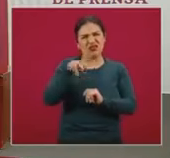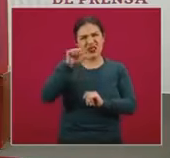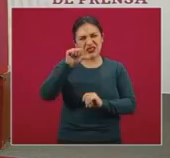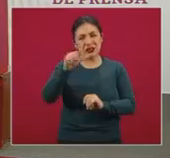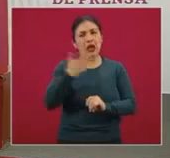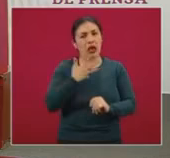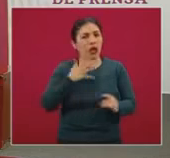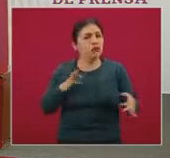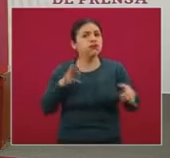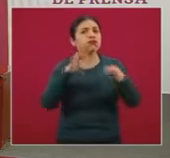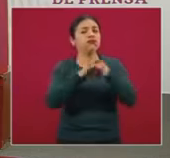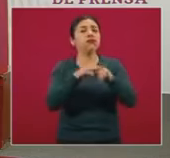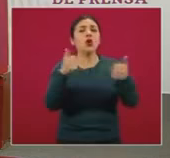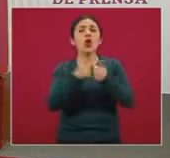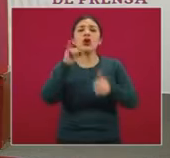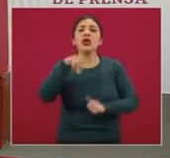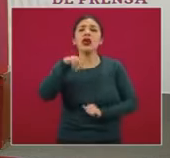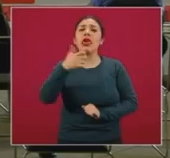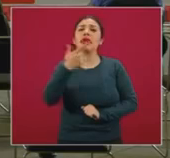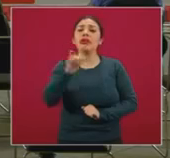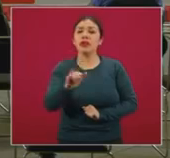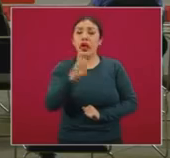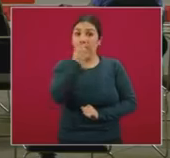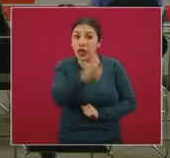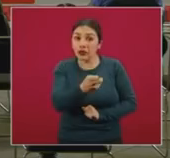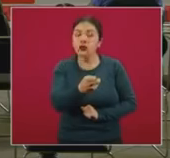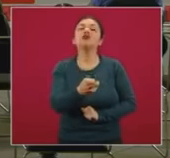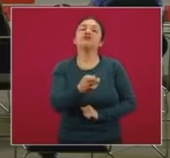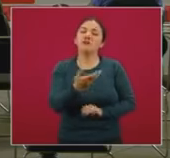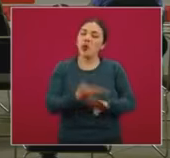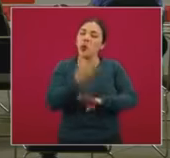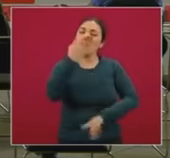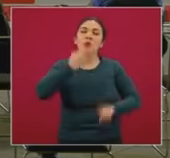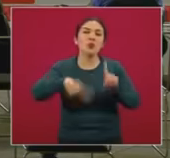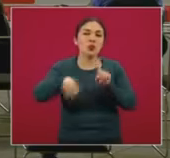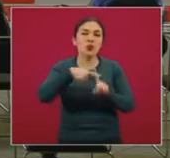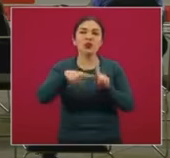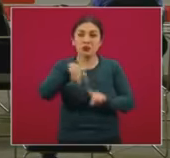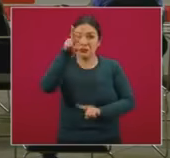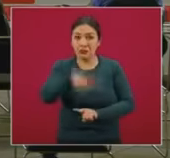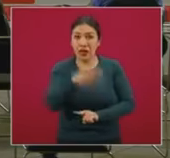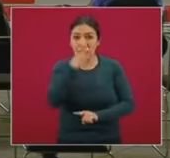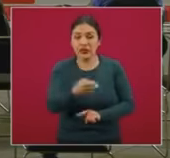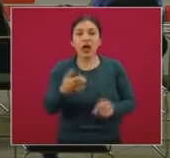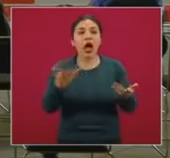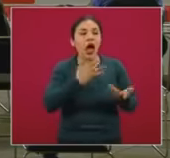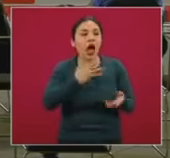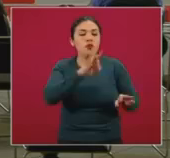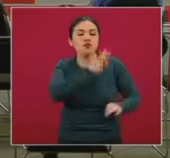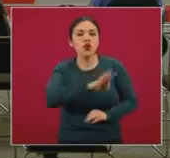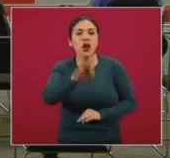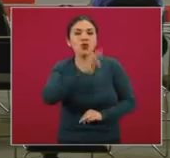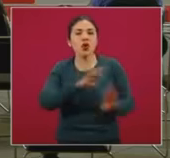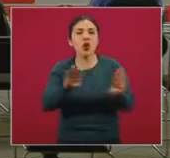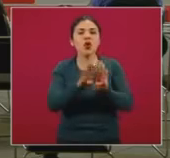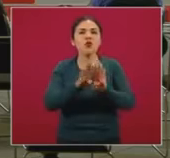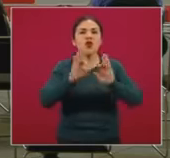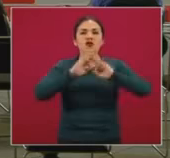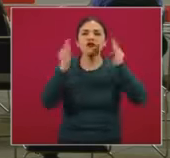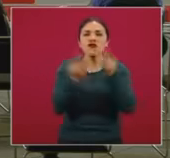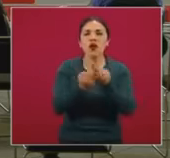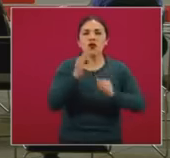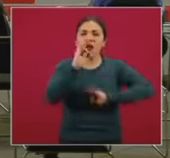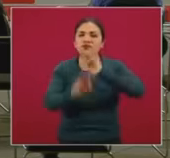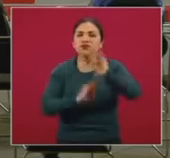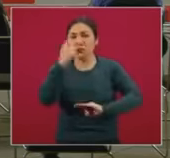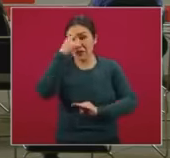colaboración muy estrecha con el INEGI, lo cual es sumamente positivo, porque obviamente la capacidad técnica y metodológica del